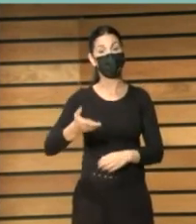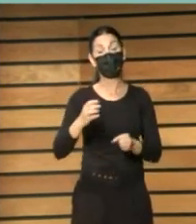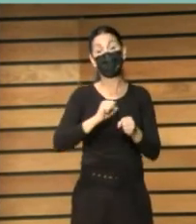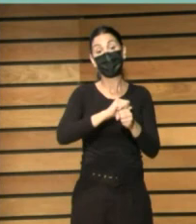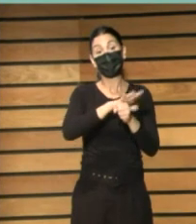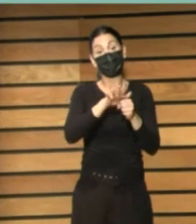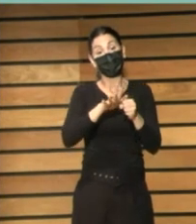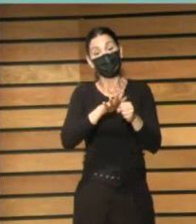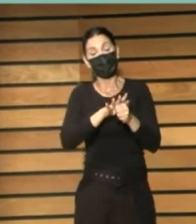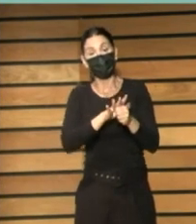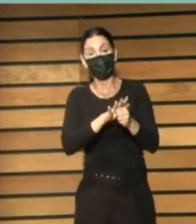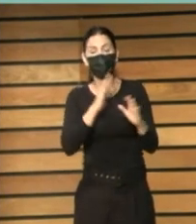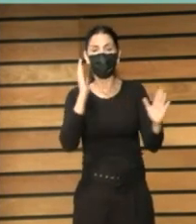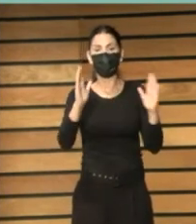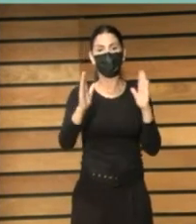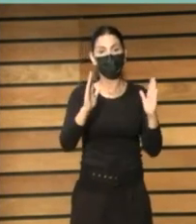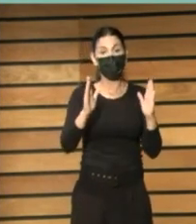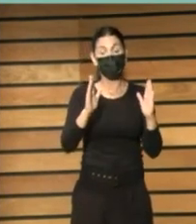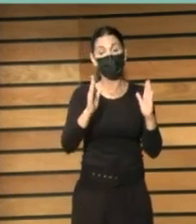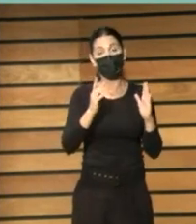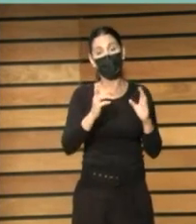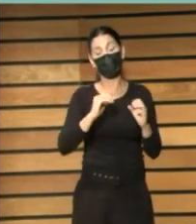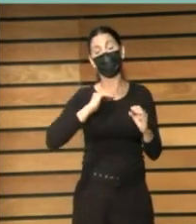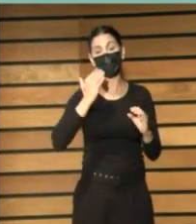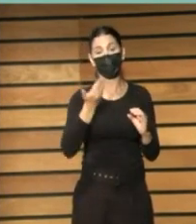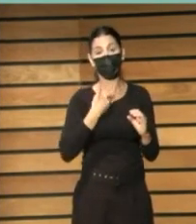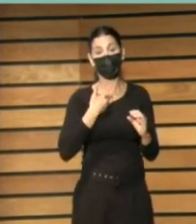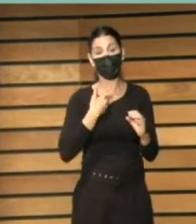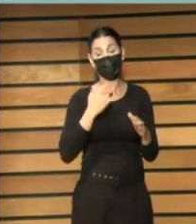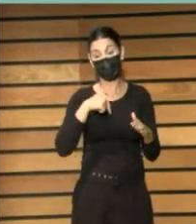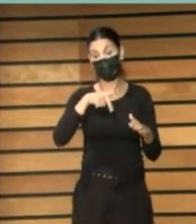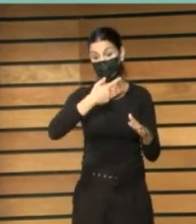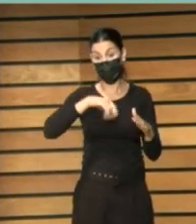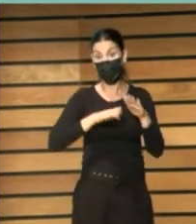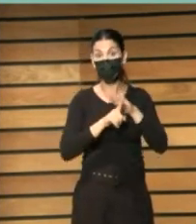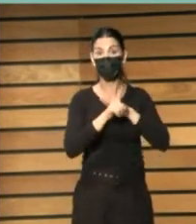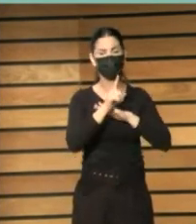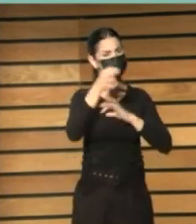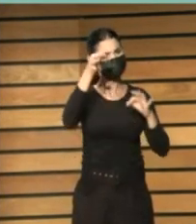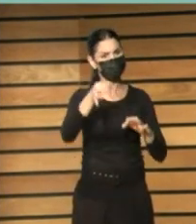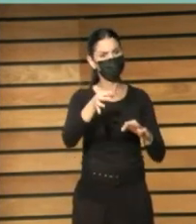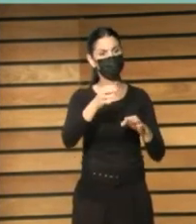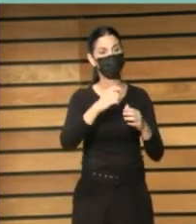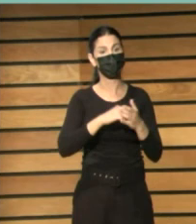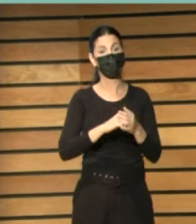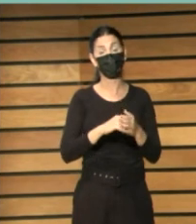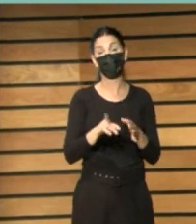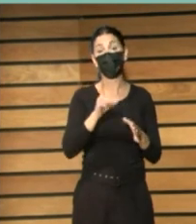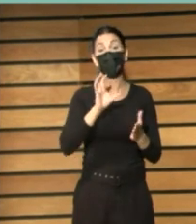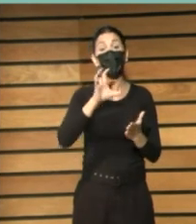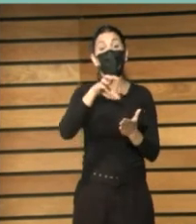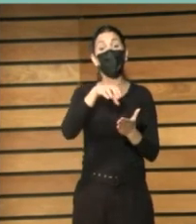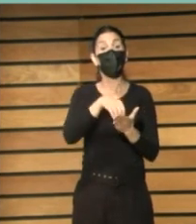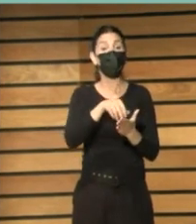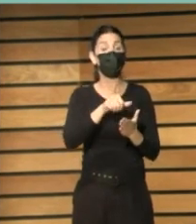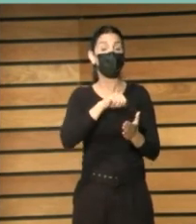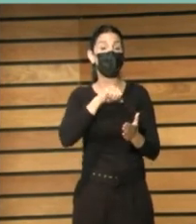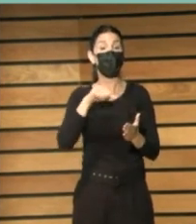probablemente estaríamos más avanzados somos la última comunidad autónoma en haber legislado